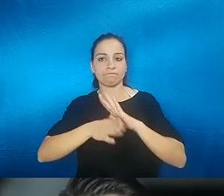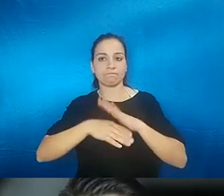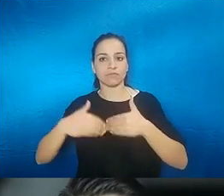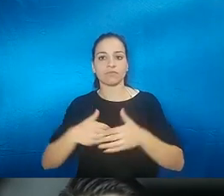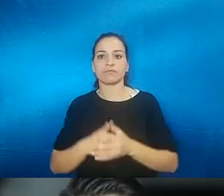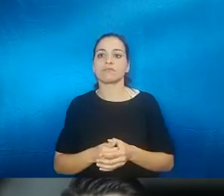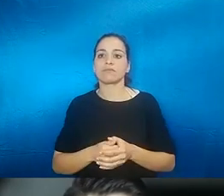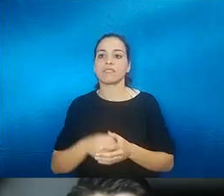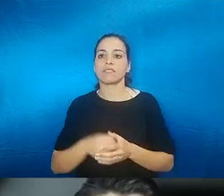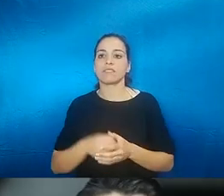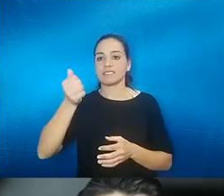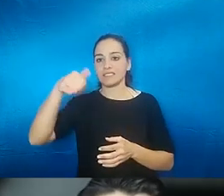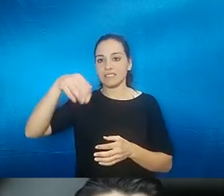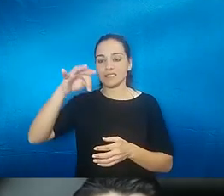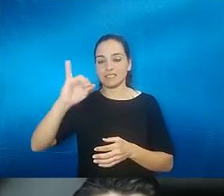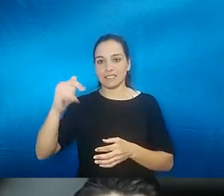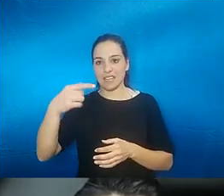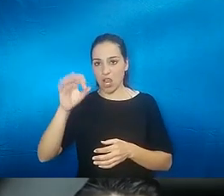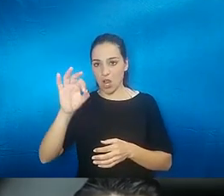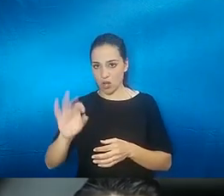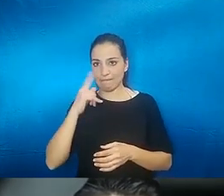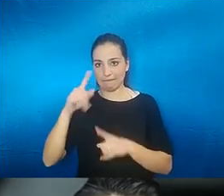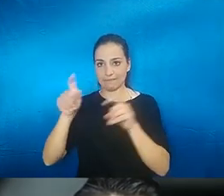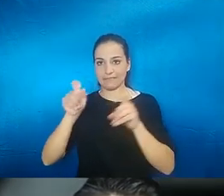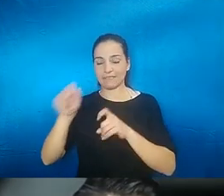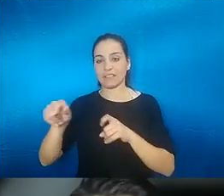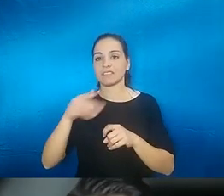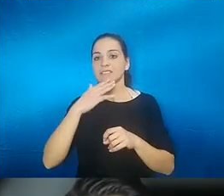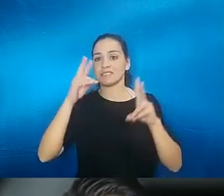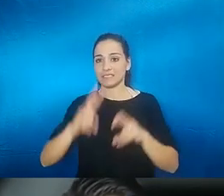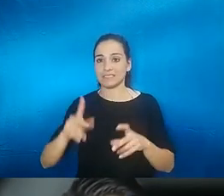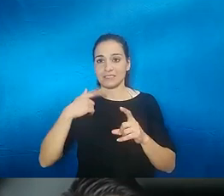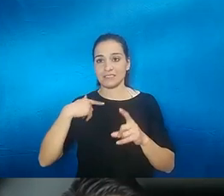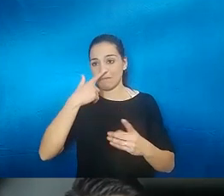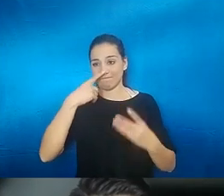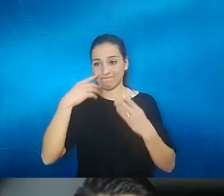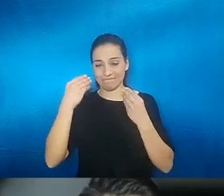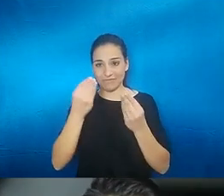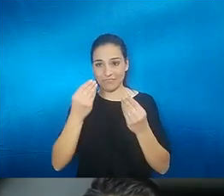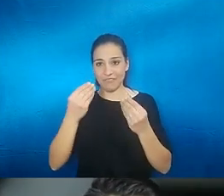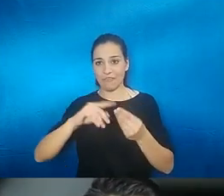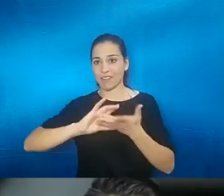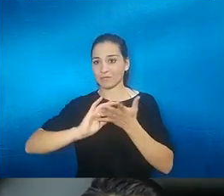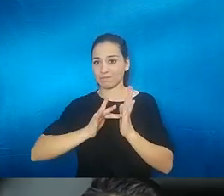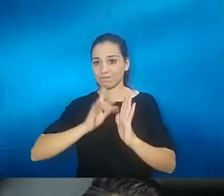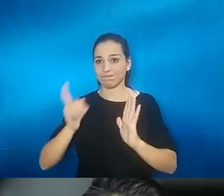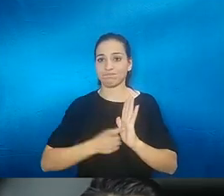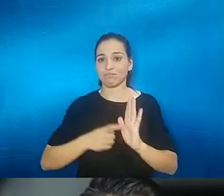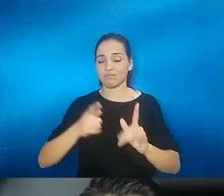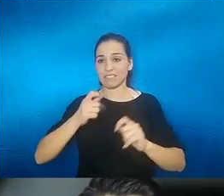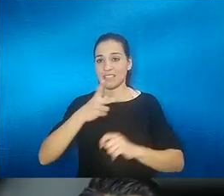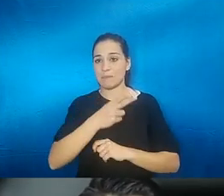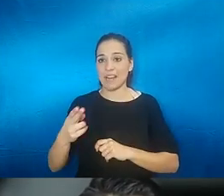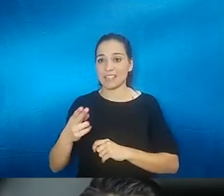yo creo que es para ti me gustaría saber cómo afecta la pérdida total de olfato en las conexiones emocionales con parejas o